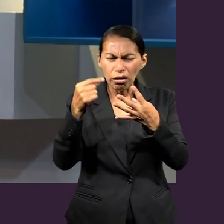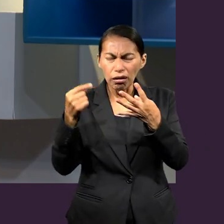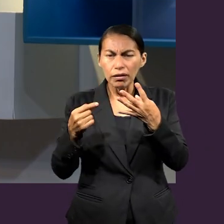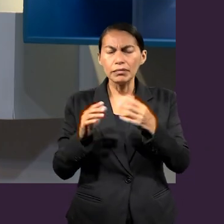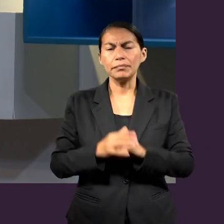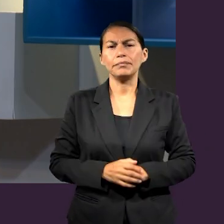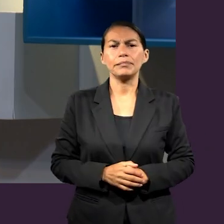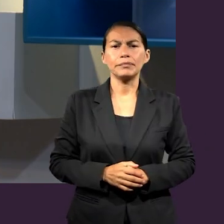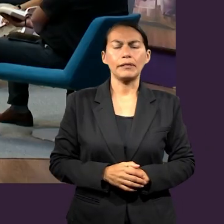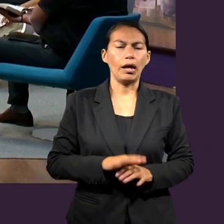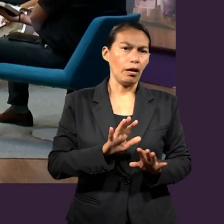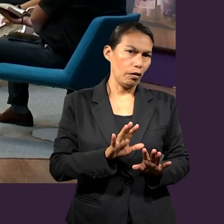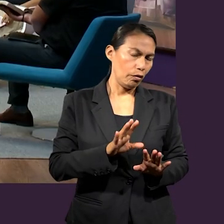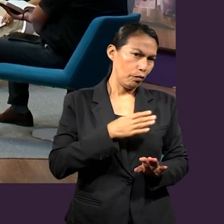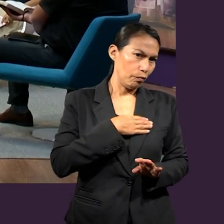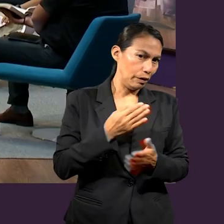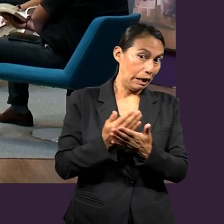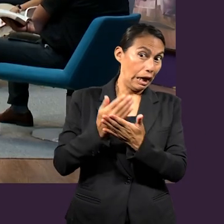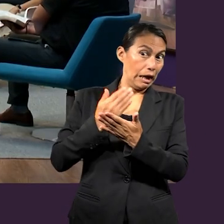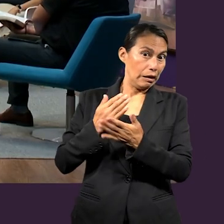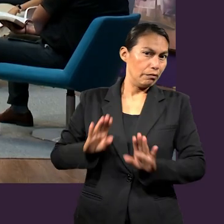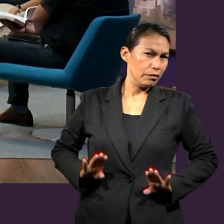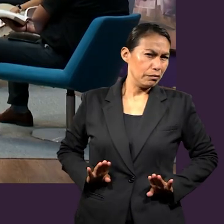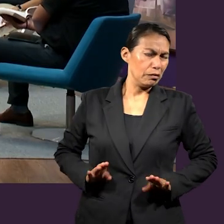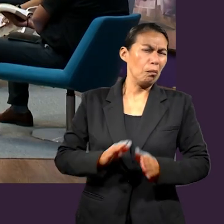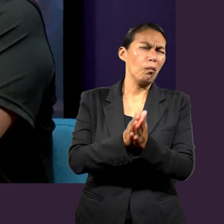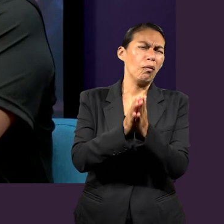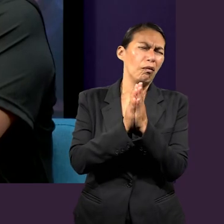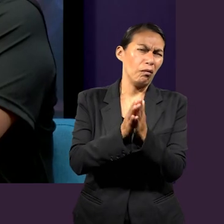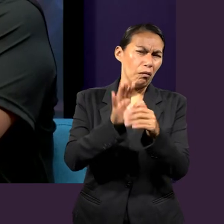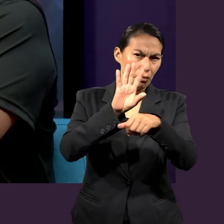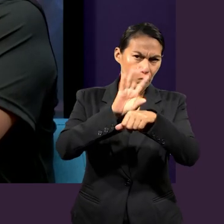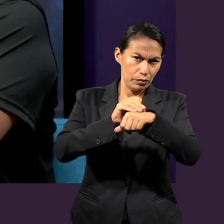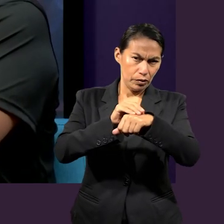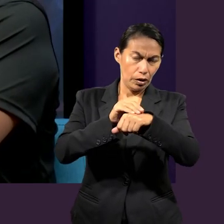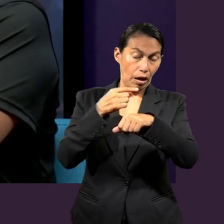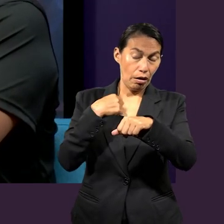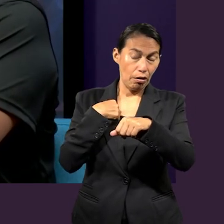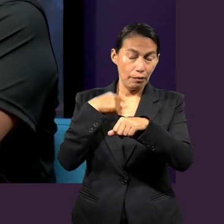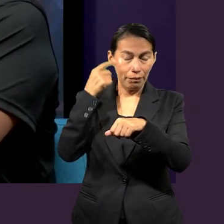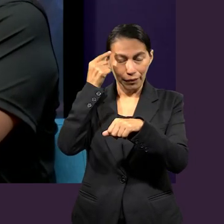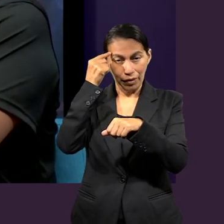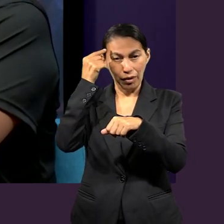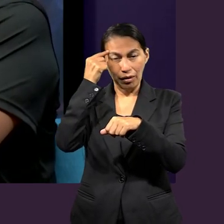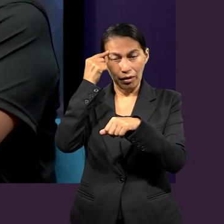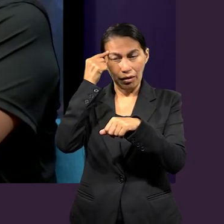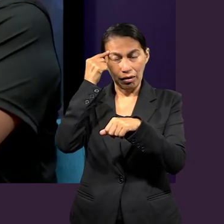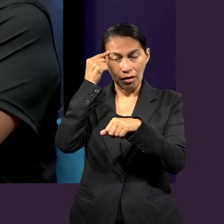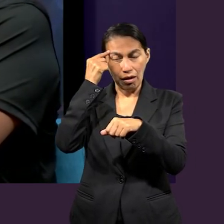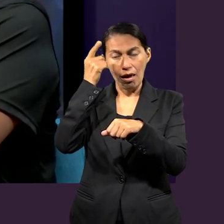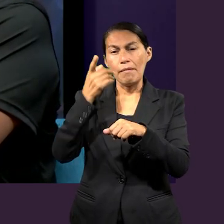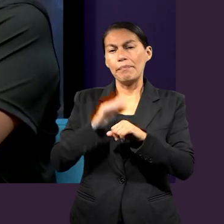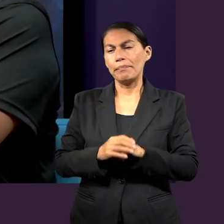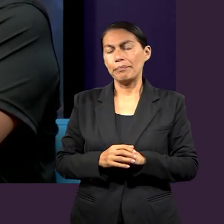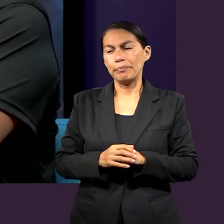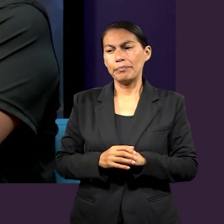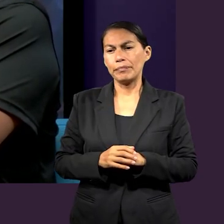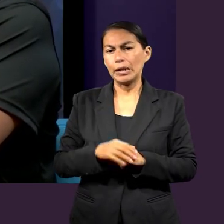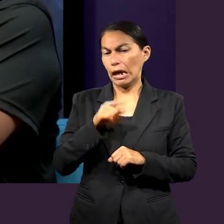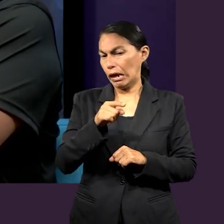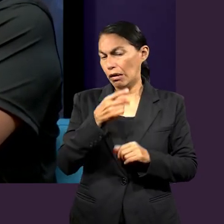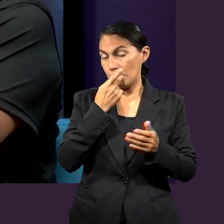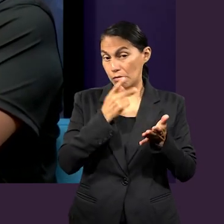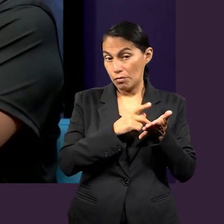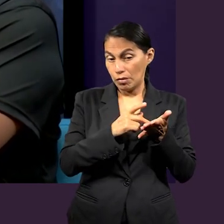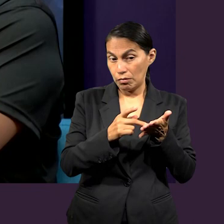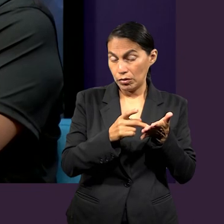son esos beneficios? Bueno, yo creo que antes de pasar a los beneficios, Pastor, si me permite, hay algo que a mí me llama mucho la atención. Al